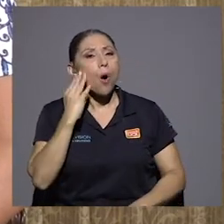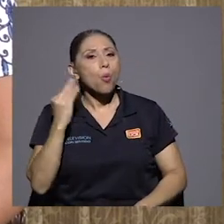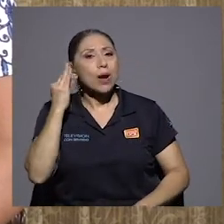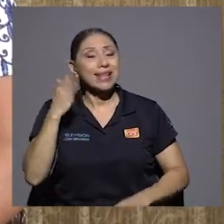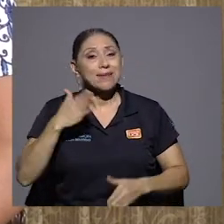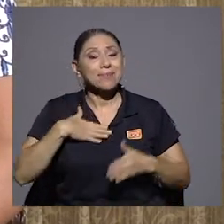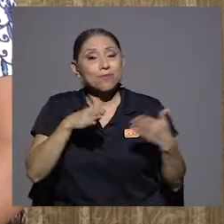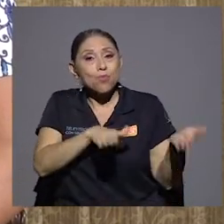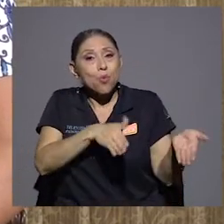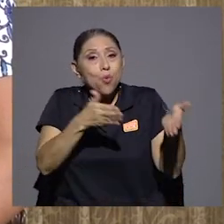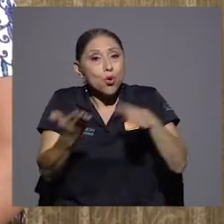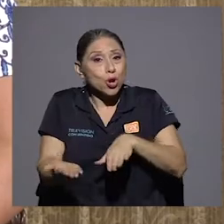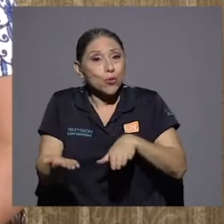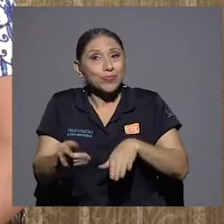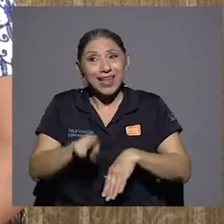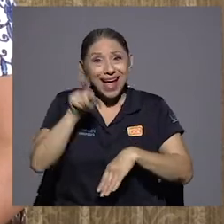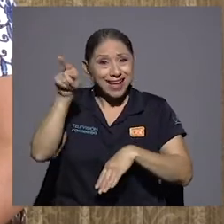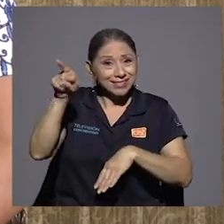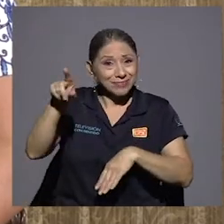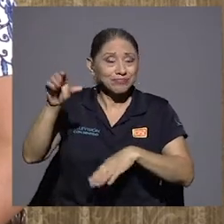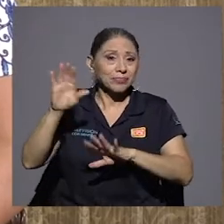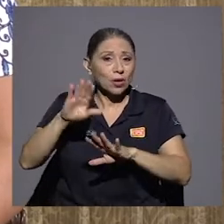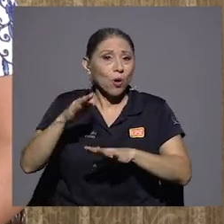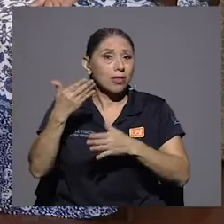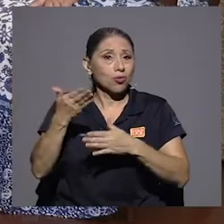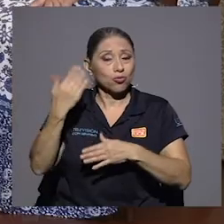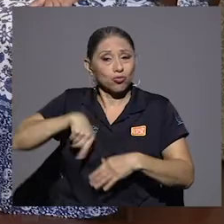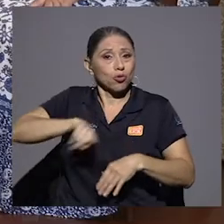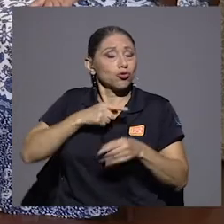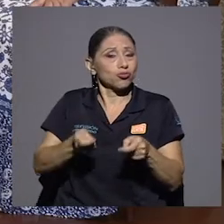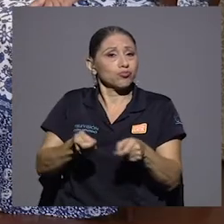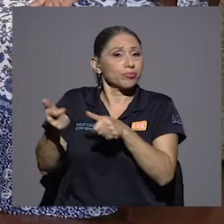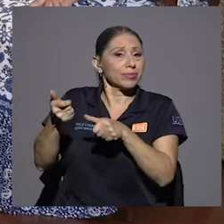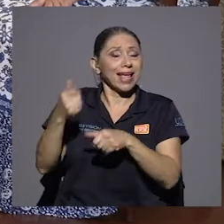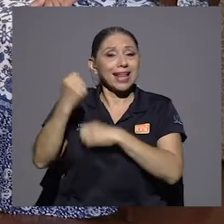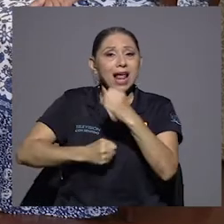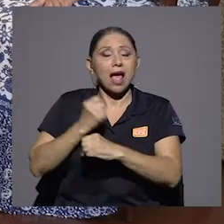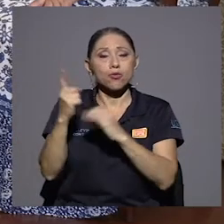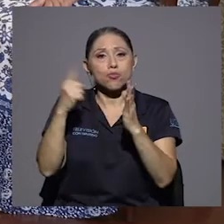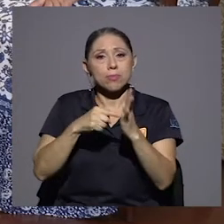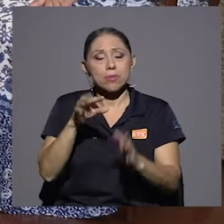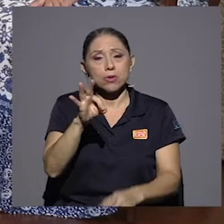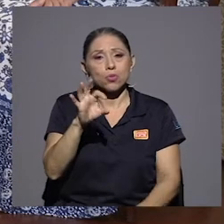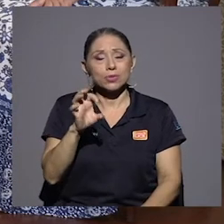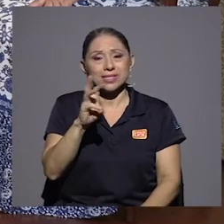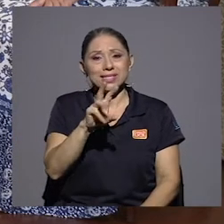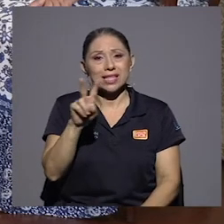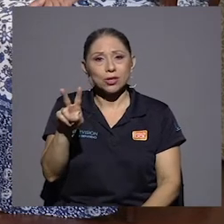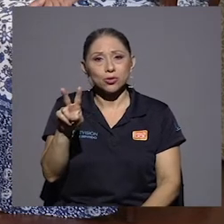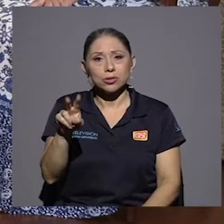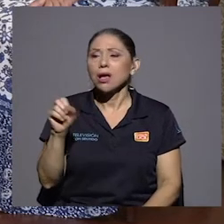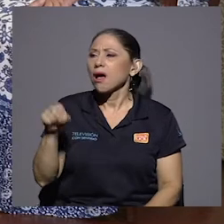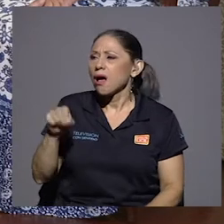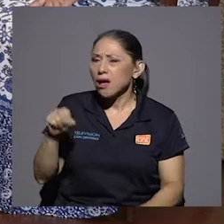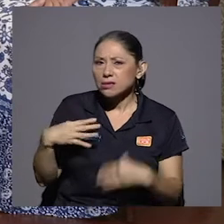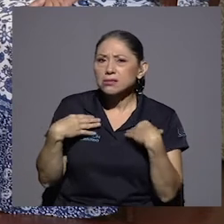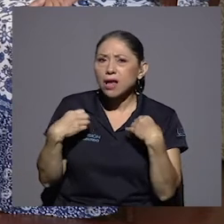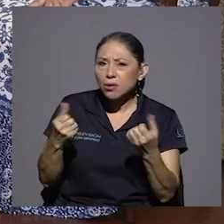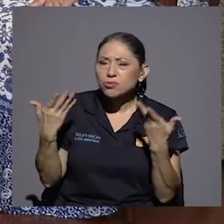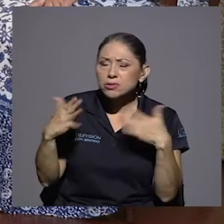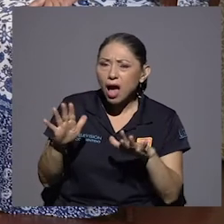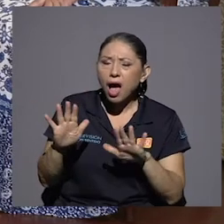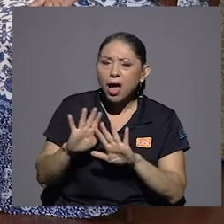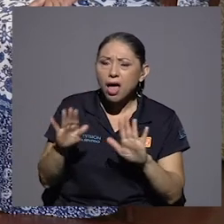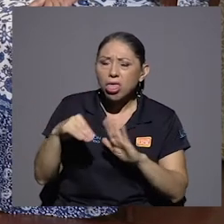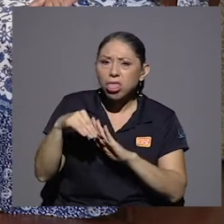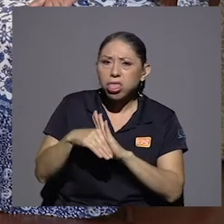estábamos en exilio, en el año 62. Sí, la salud de ella ya venía. Bueno, ella tenía Alzheimer también,